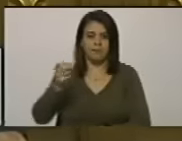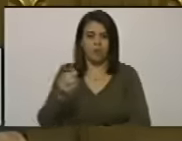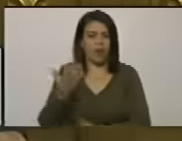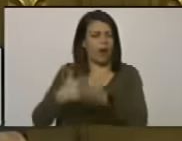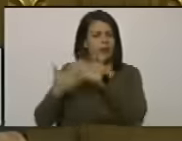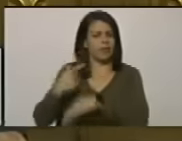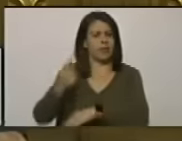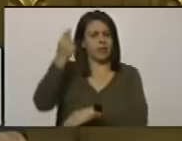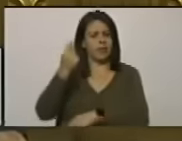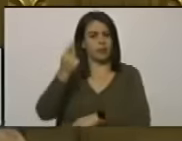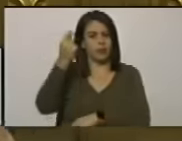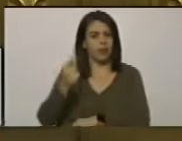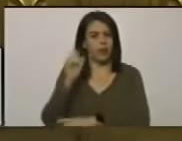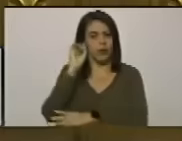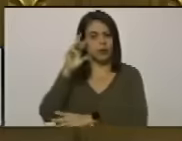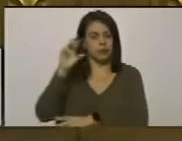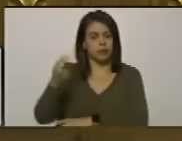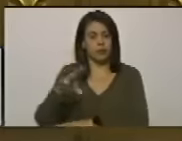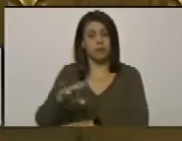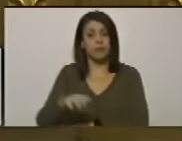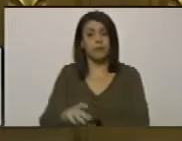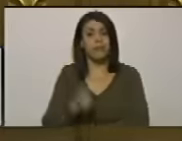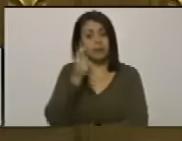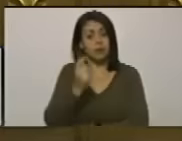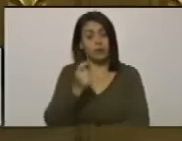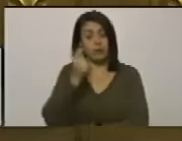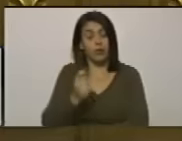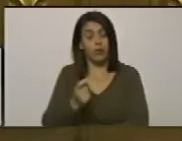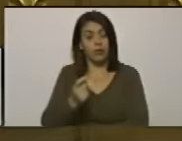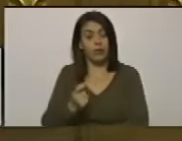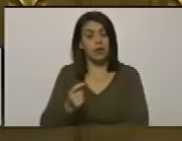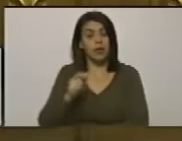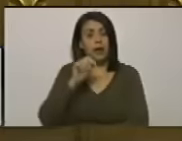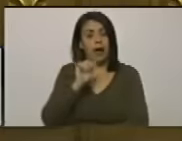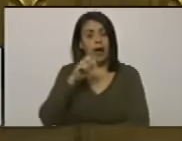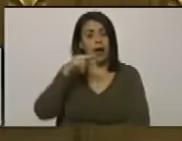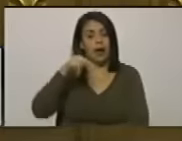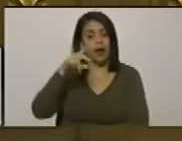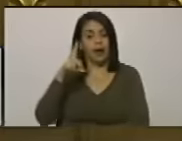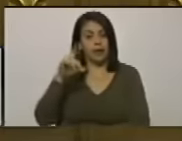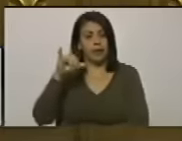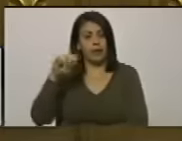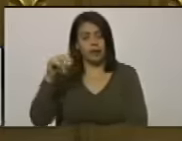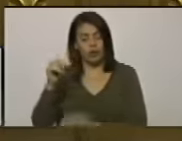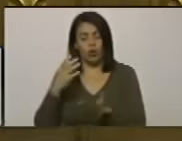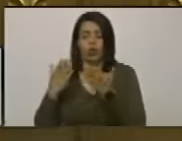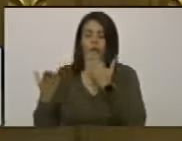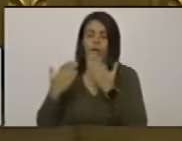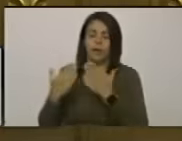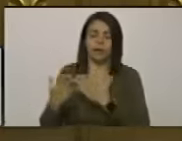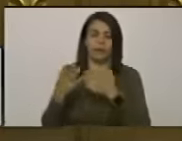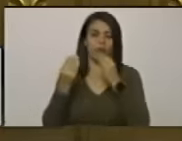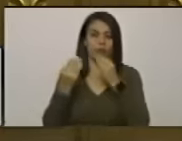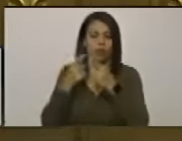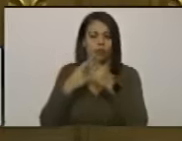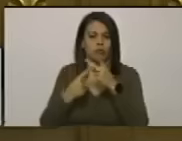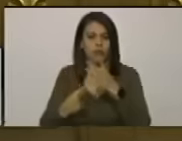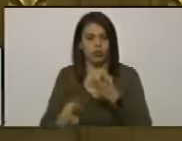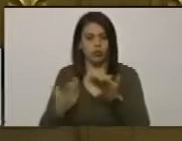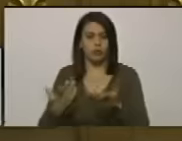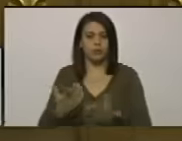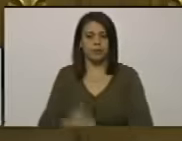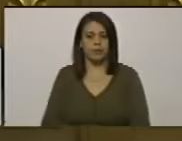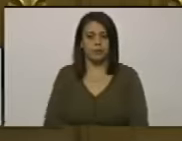asamblea fue diputado del parlamento andino y con él compartimos esos espacios